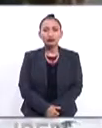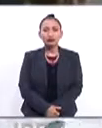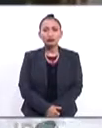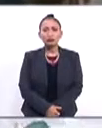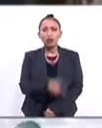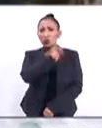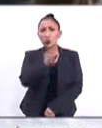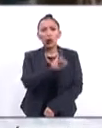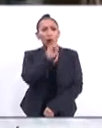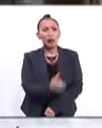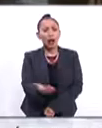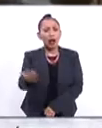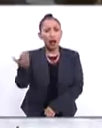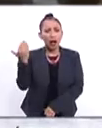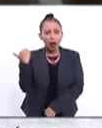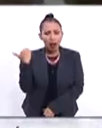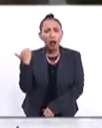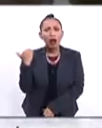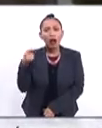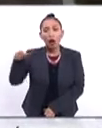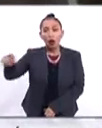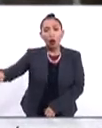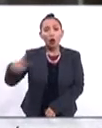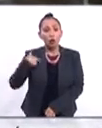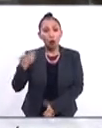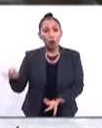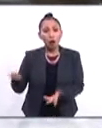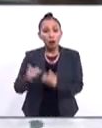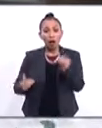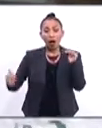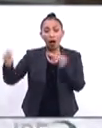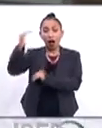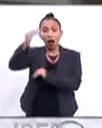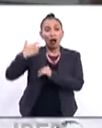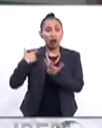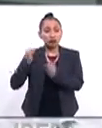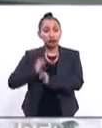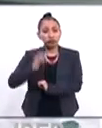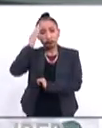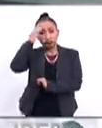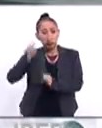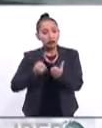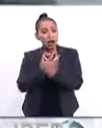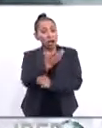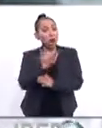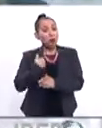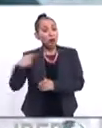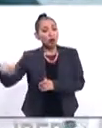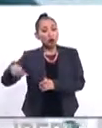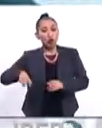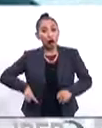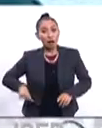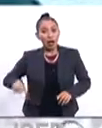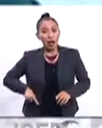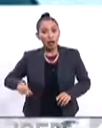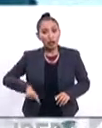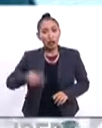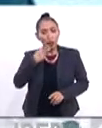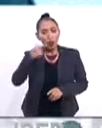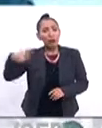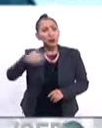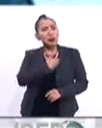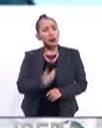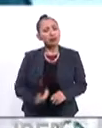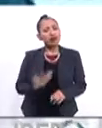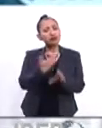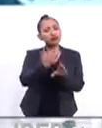Nunca antes un funcionario del más alto nivel había salido a nombre de su gobierno, él habló a nombre del